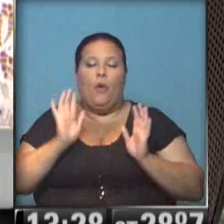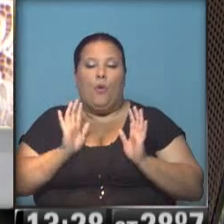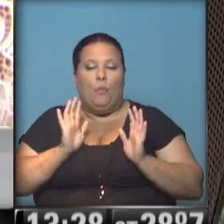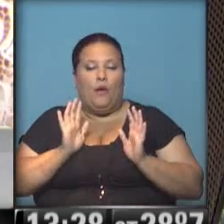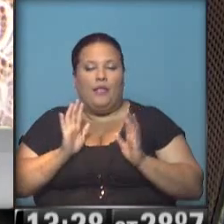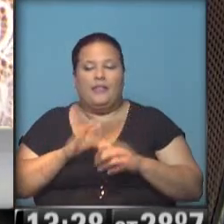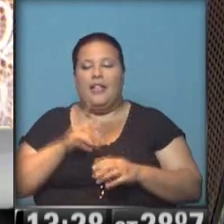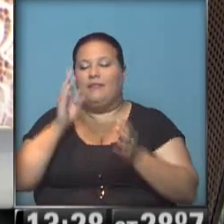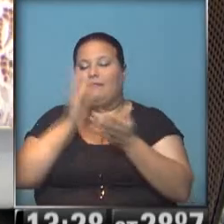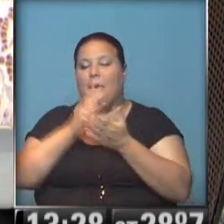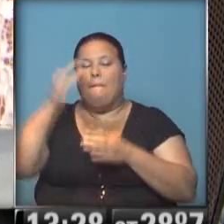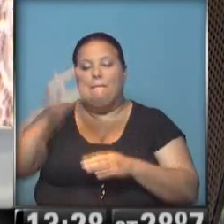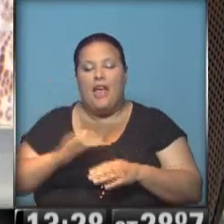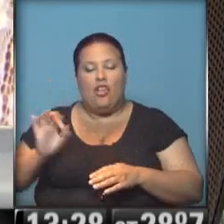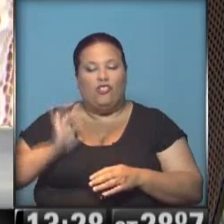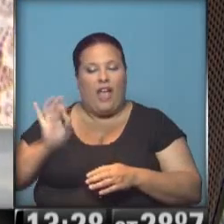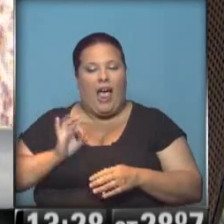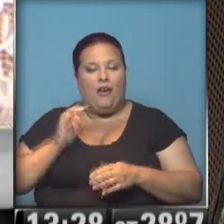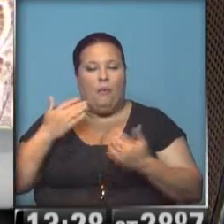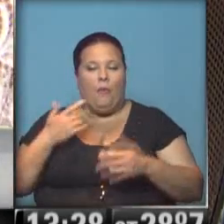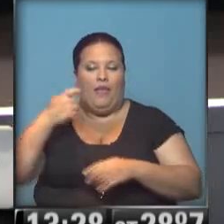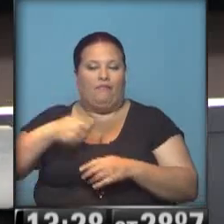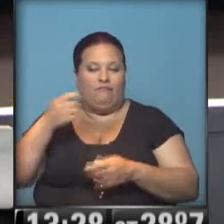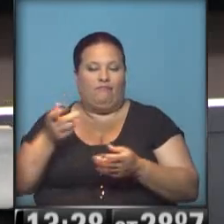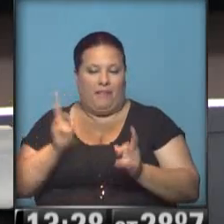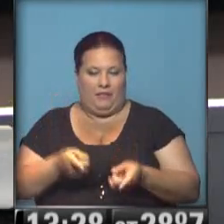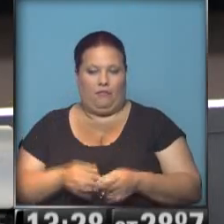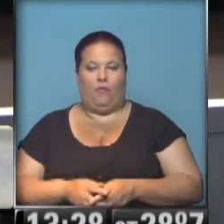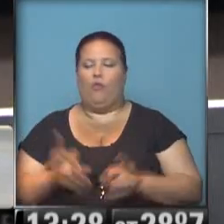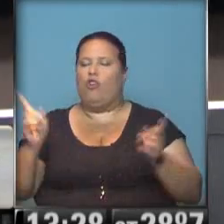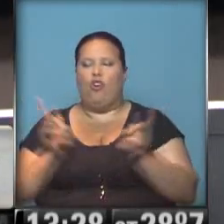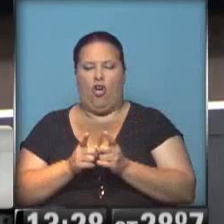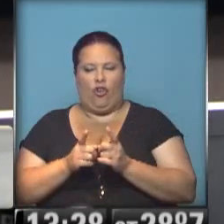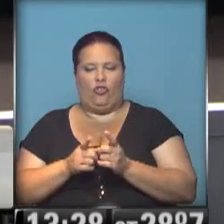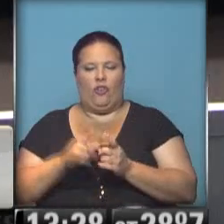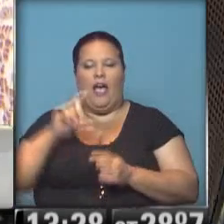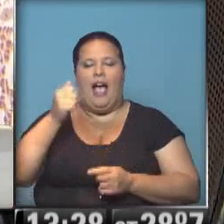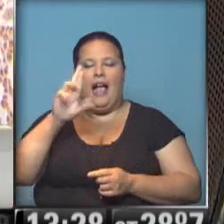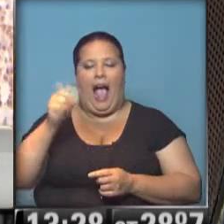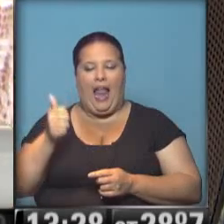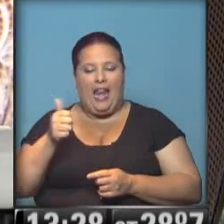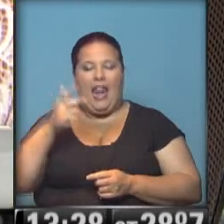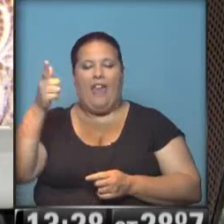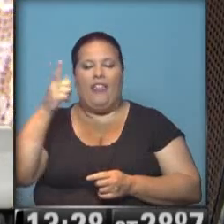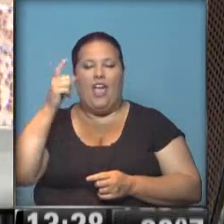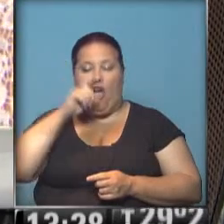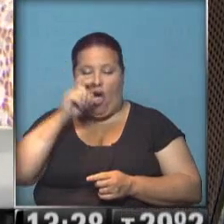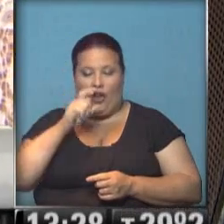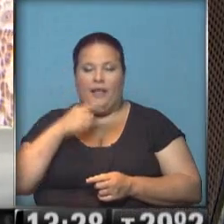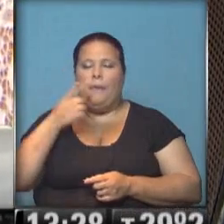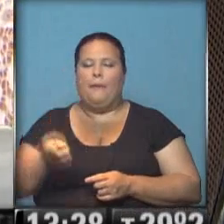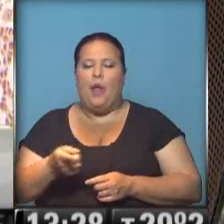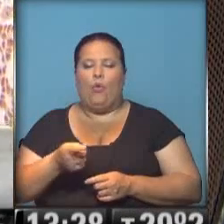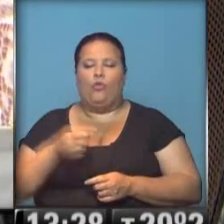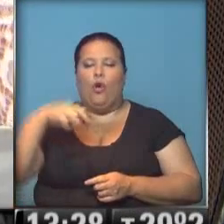un régimen que requiere menos años, podría hacerlo. se prorratean con los servicios comunes. Vamos con uno más bien cortito. Diego, Carla Flecha, de Goya, provincia de Corrientes, consulta